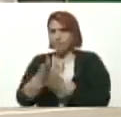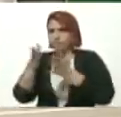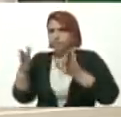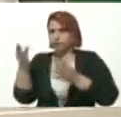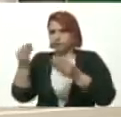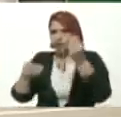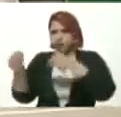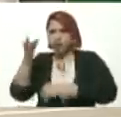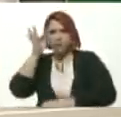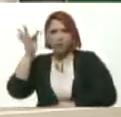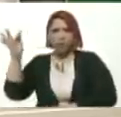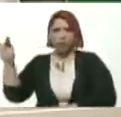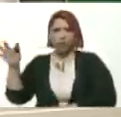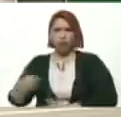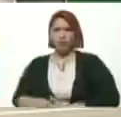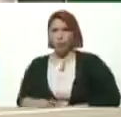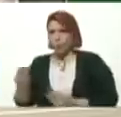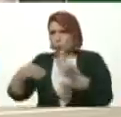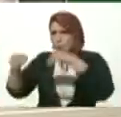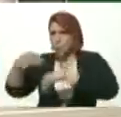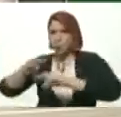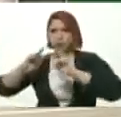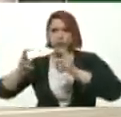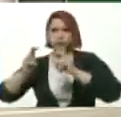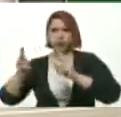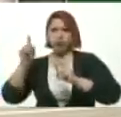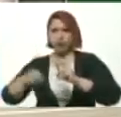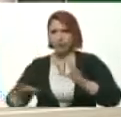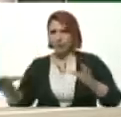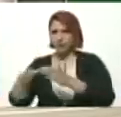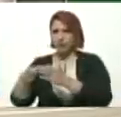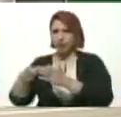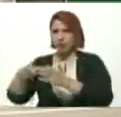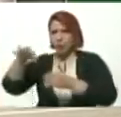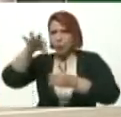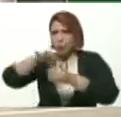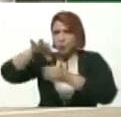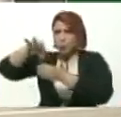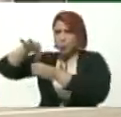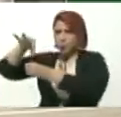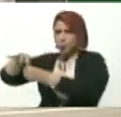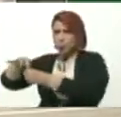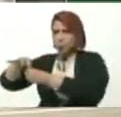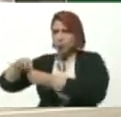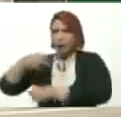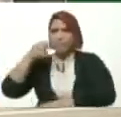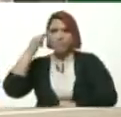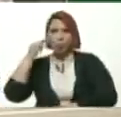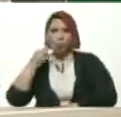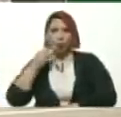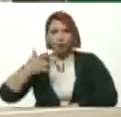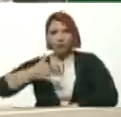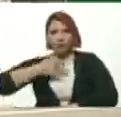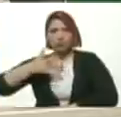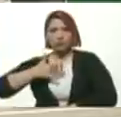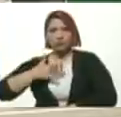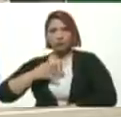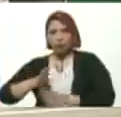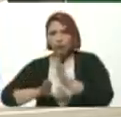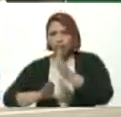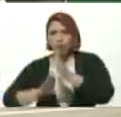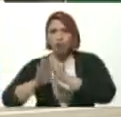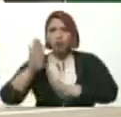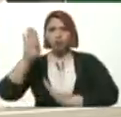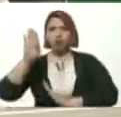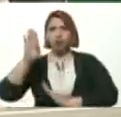Filosófico Un gran contenido Precisamente En la raíz En esa raíz Bolivariana Que desarrolló